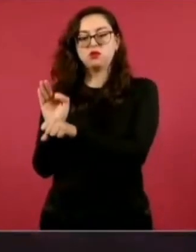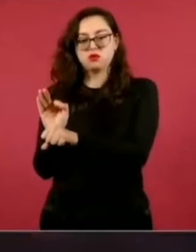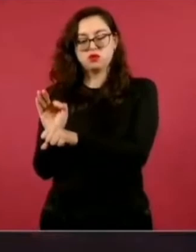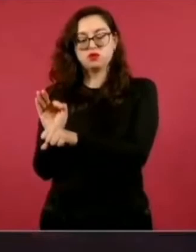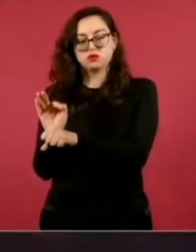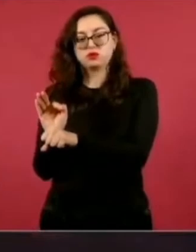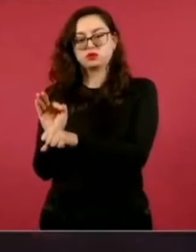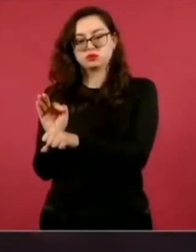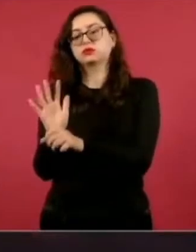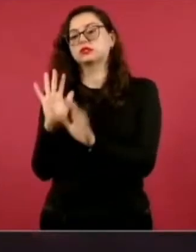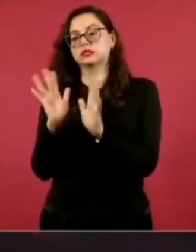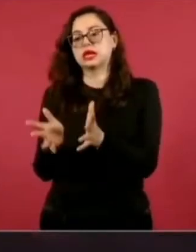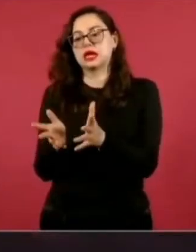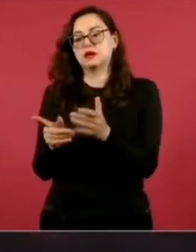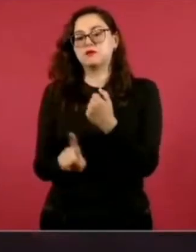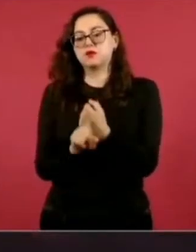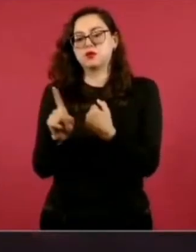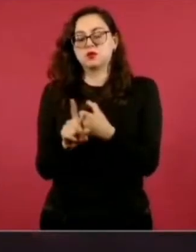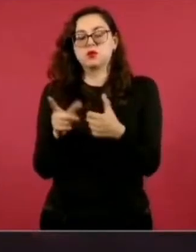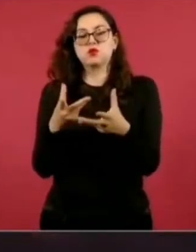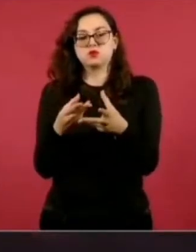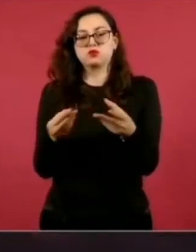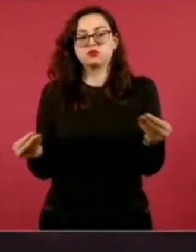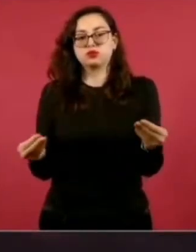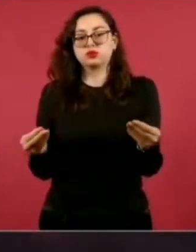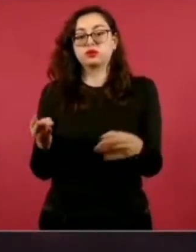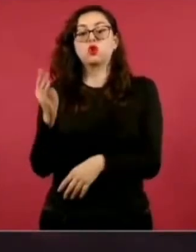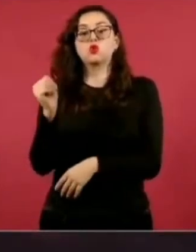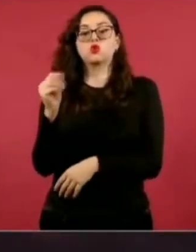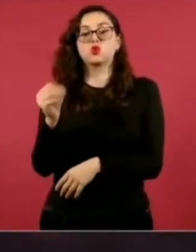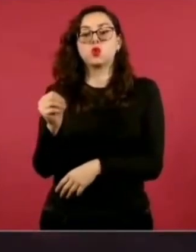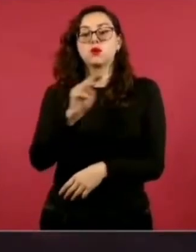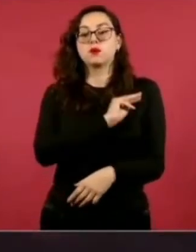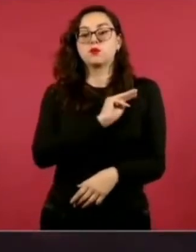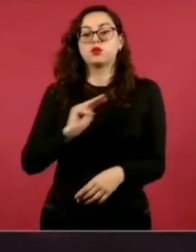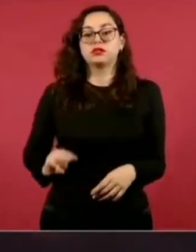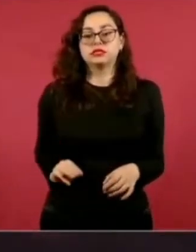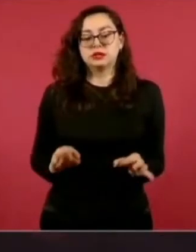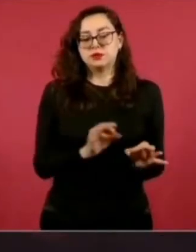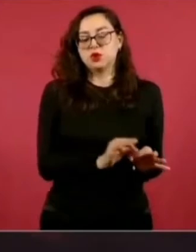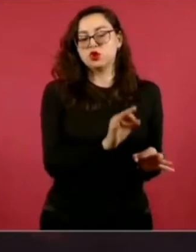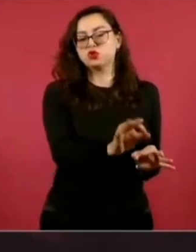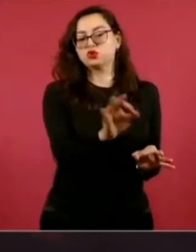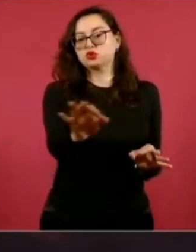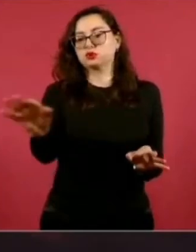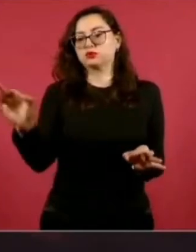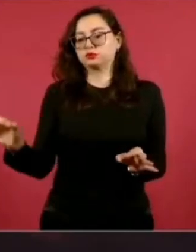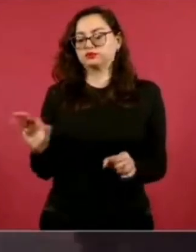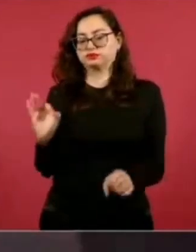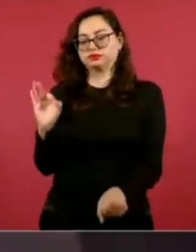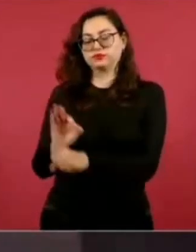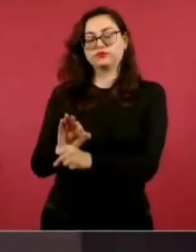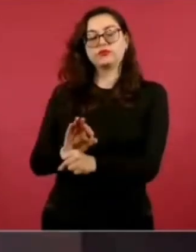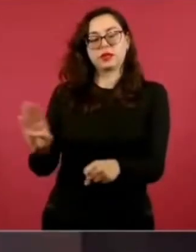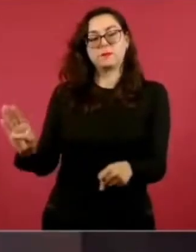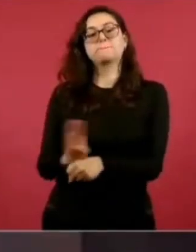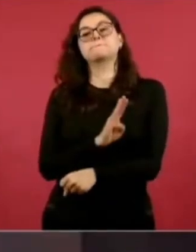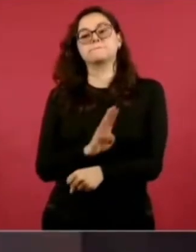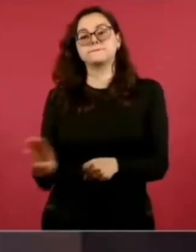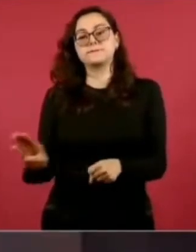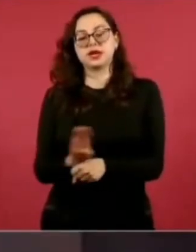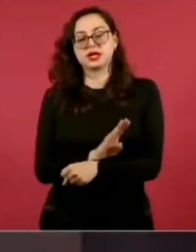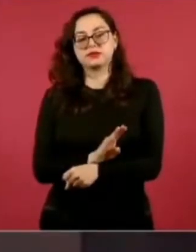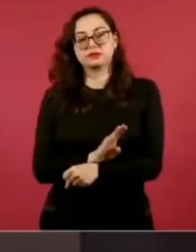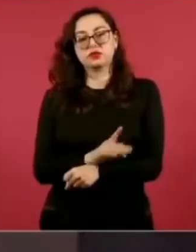va a resolver en beneficio de nueve municipios de la Laguna, tanto